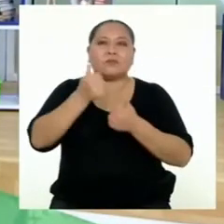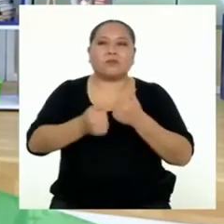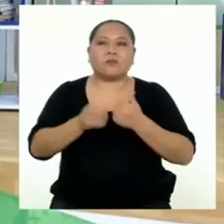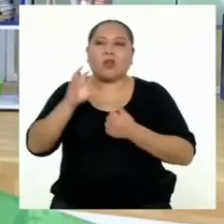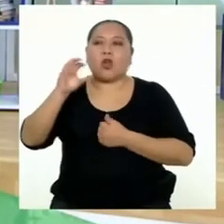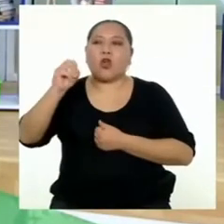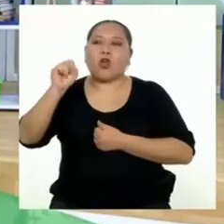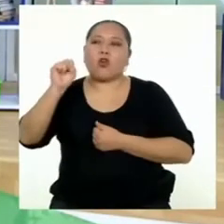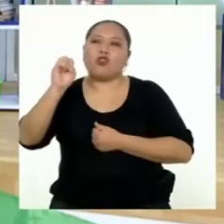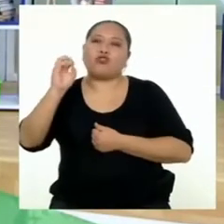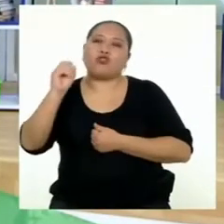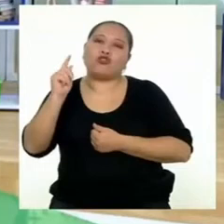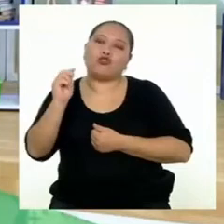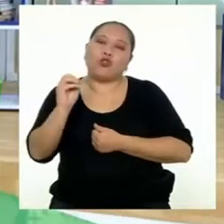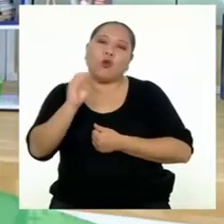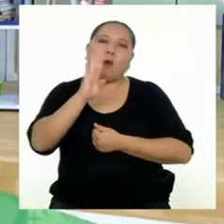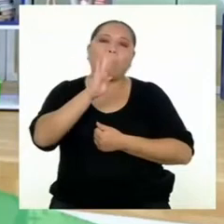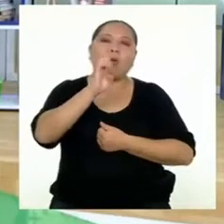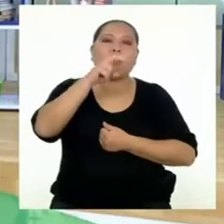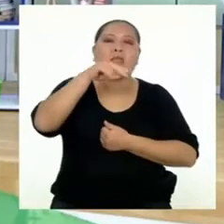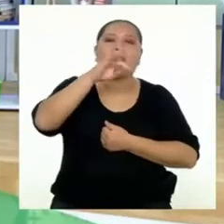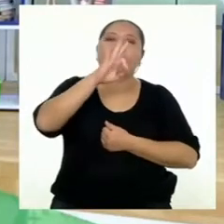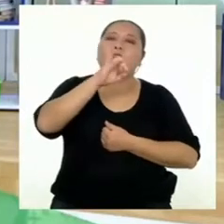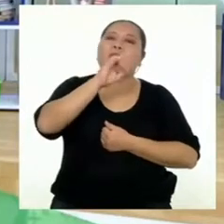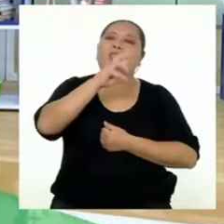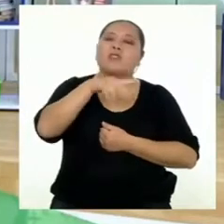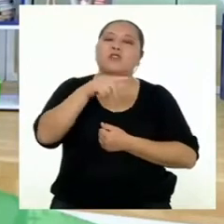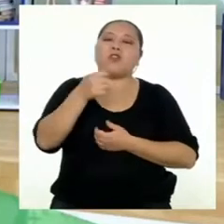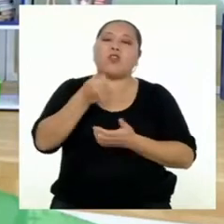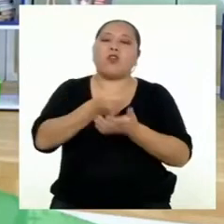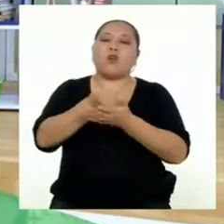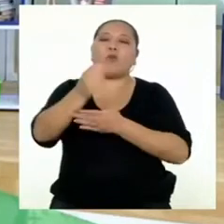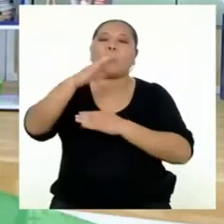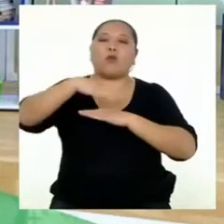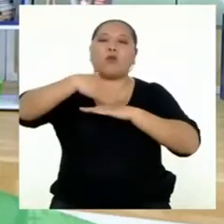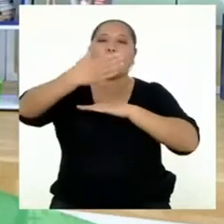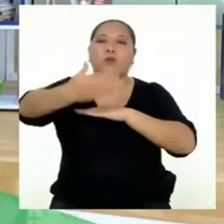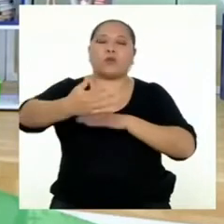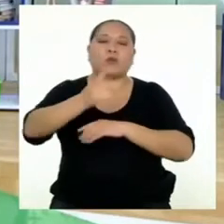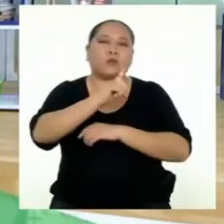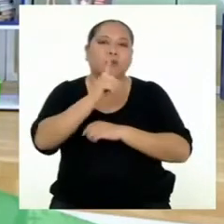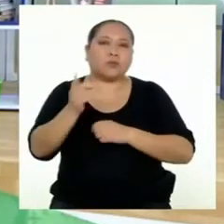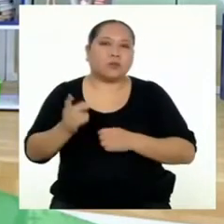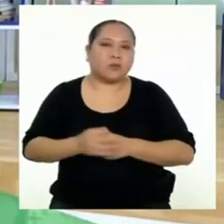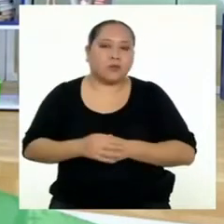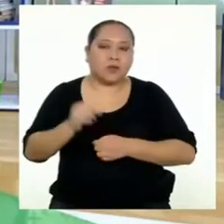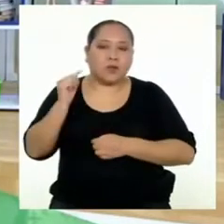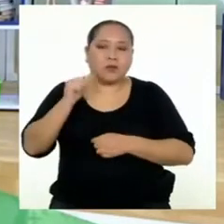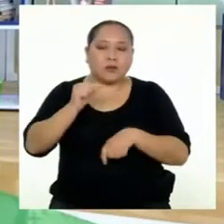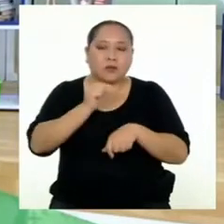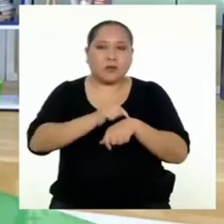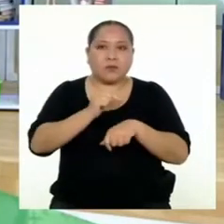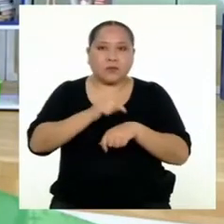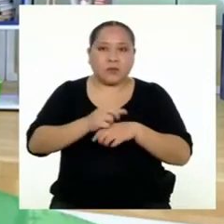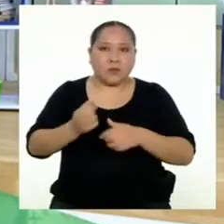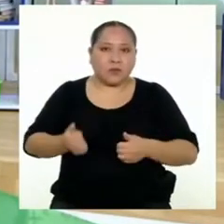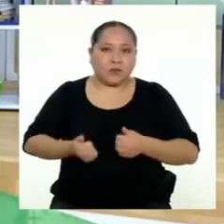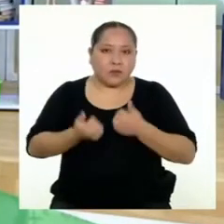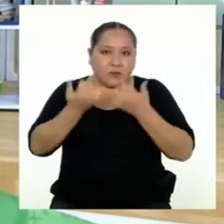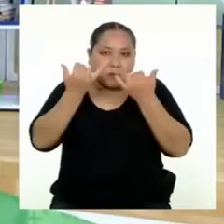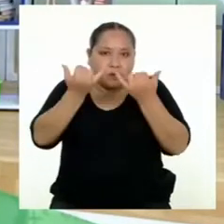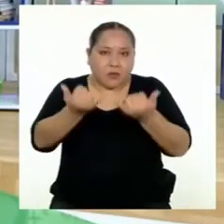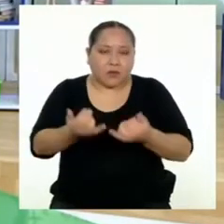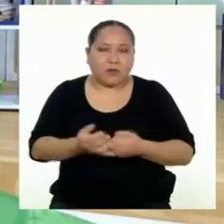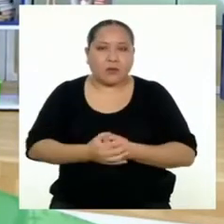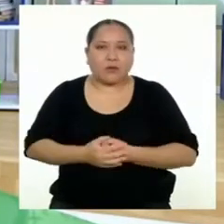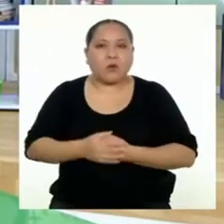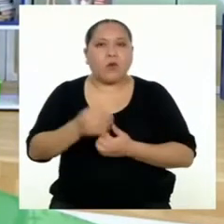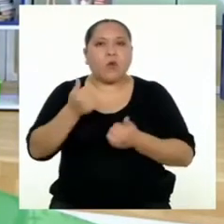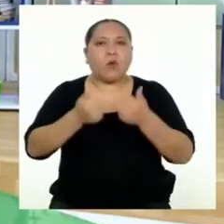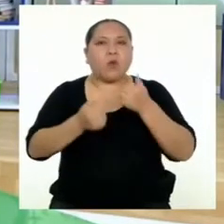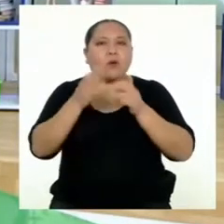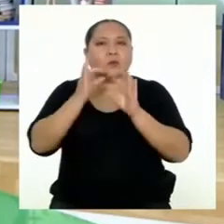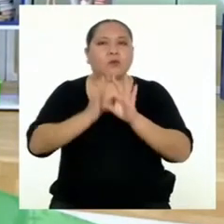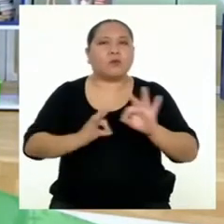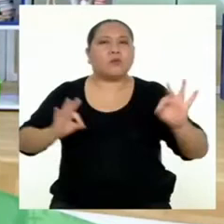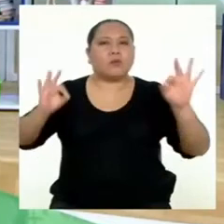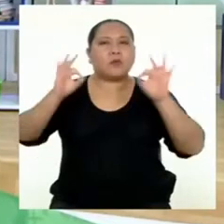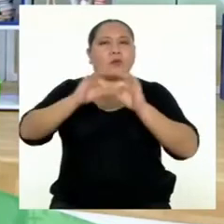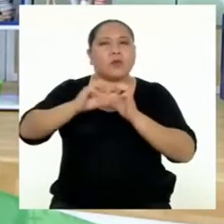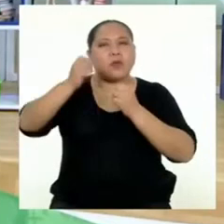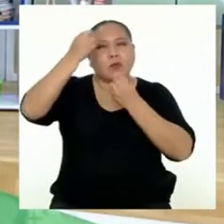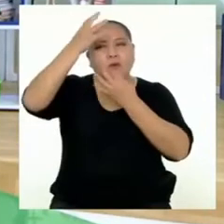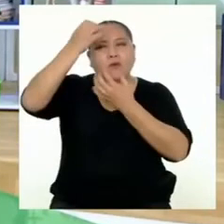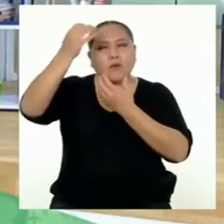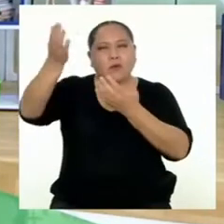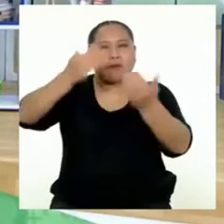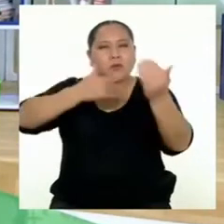-beneficio de adquirir una computadora o no? ¿En una situación como la que estamos viviendo hoy en día? ¿Cuán importante es estar